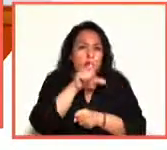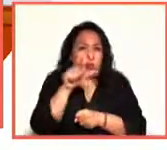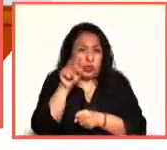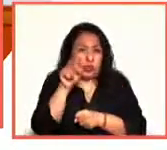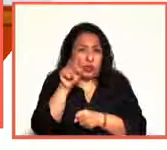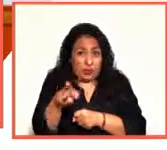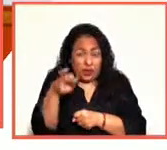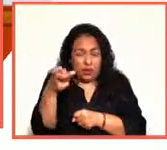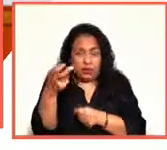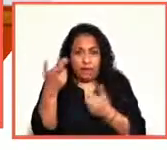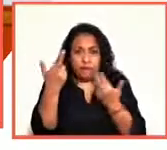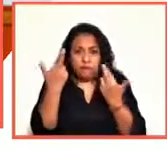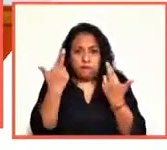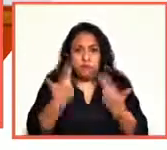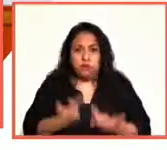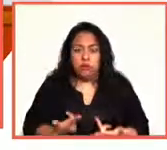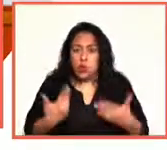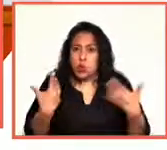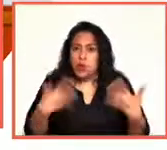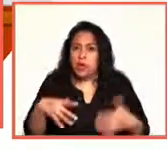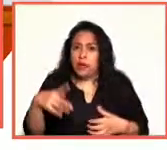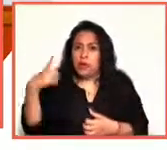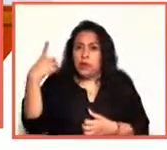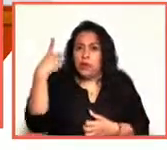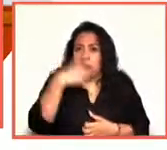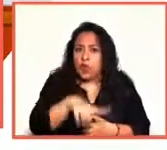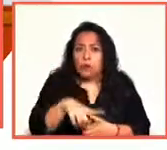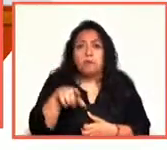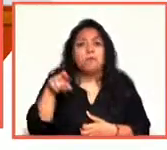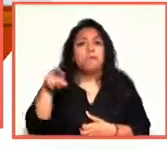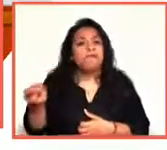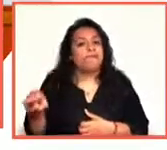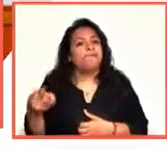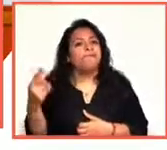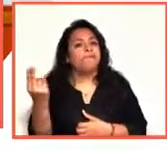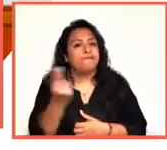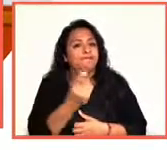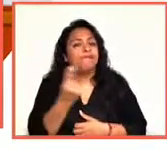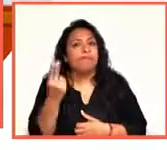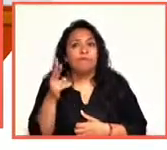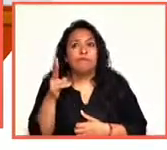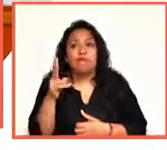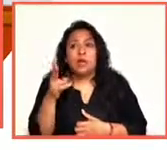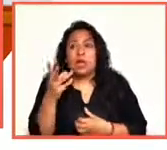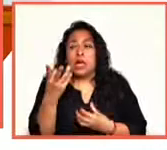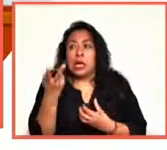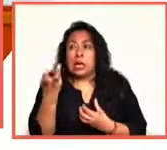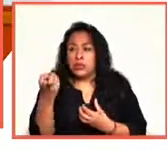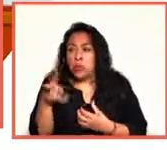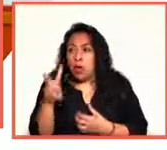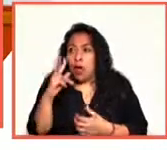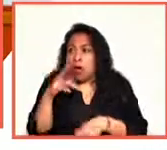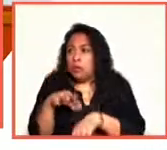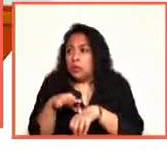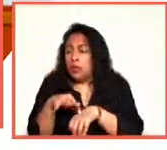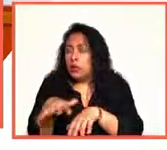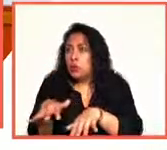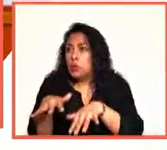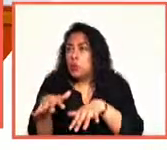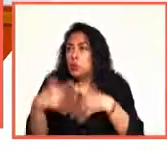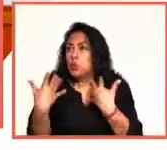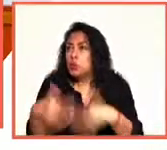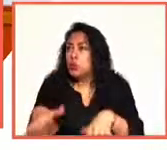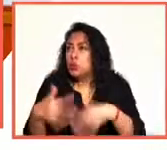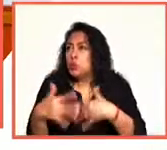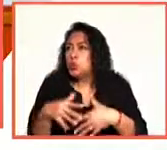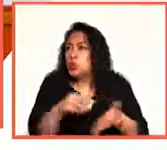desgarrador, ¿no? Y a él tuvo que impresionarle muchísimo precisamente por eso, porque él fue a